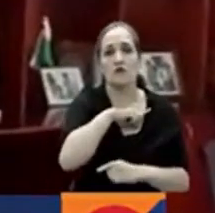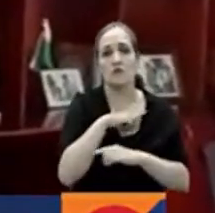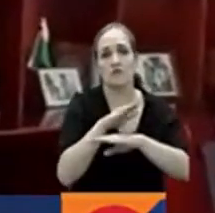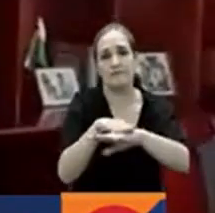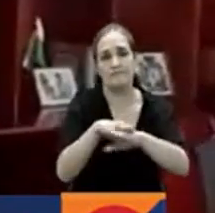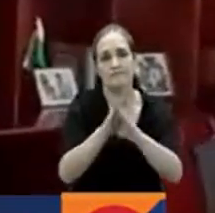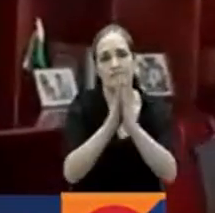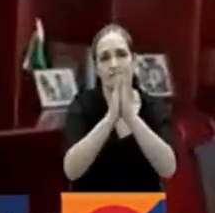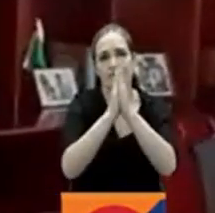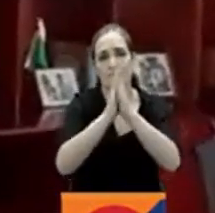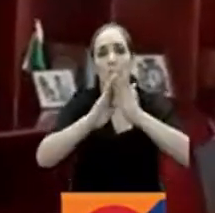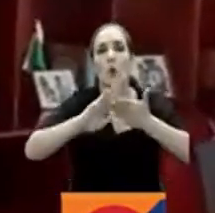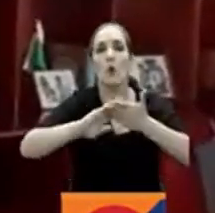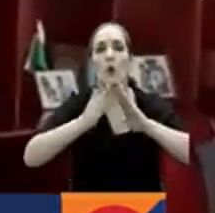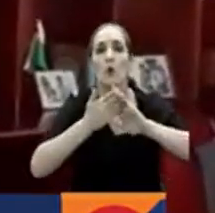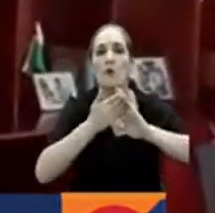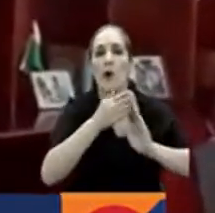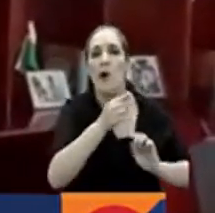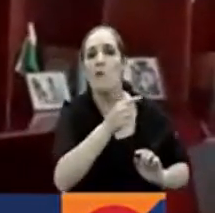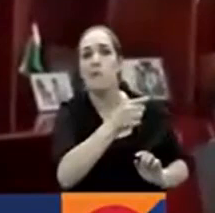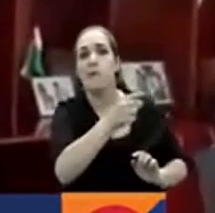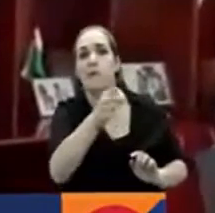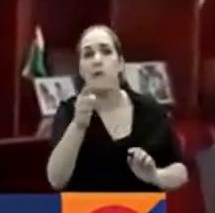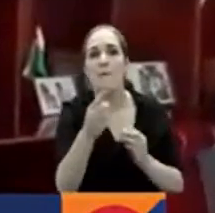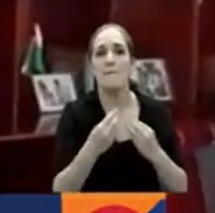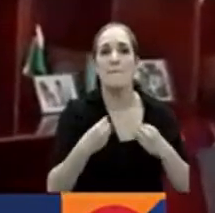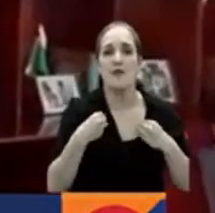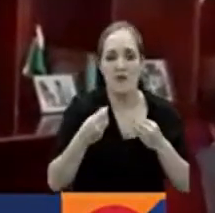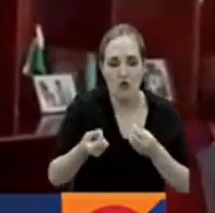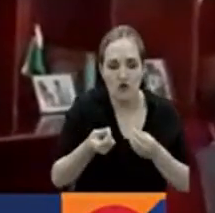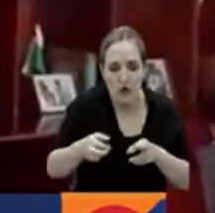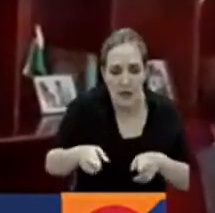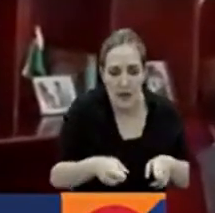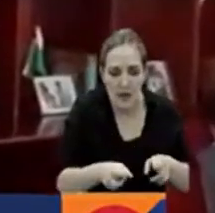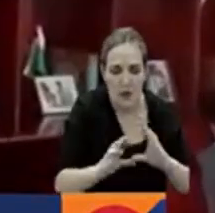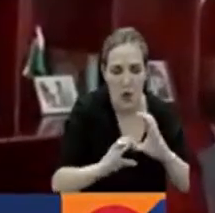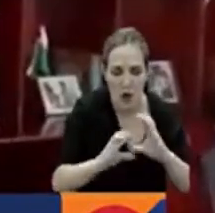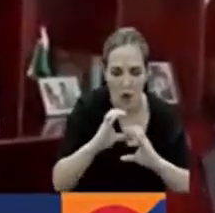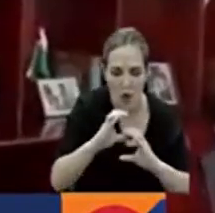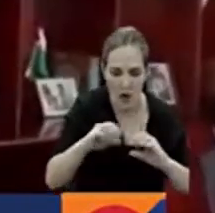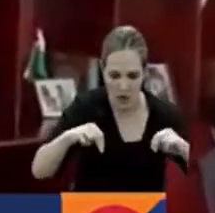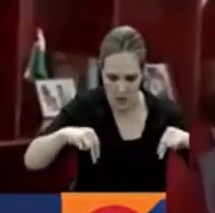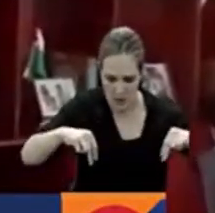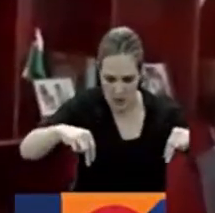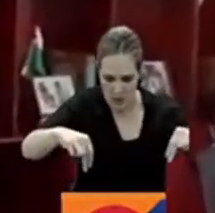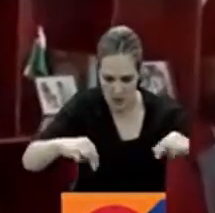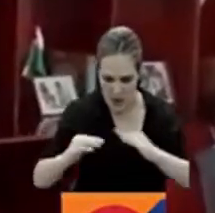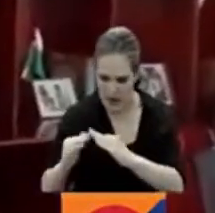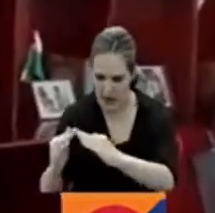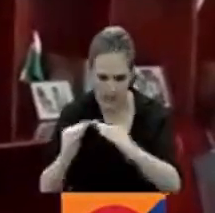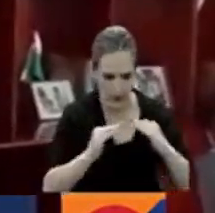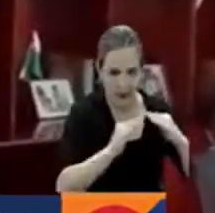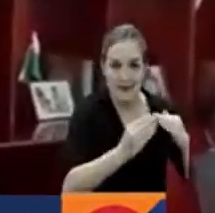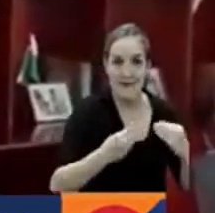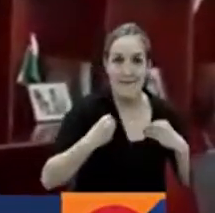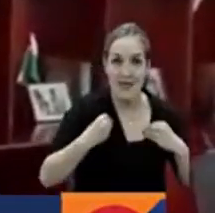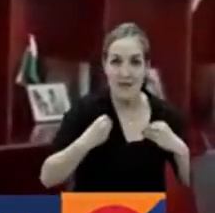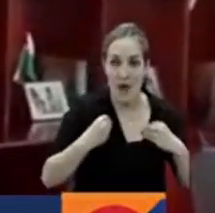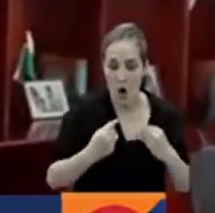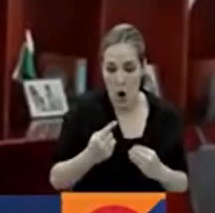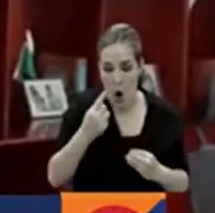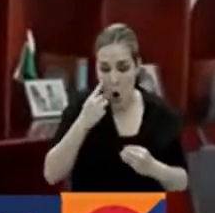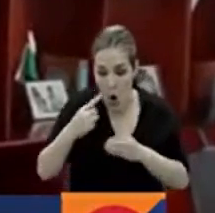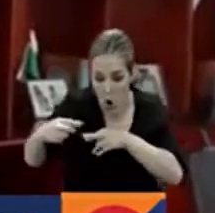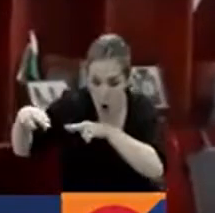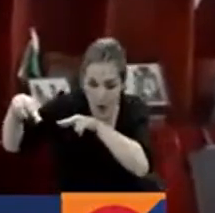a la comunidad que está sobre el margen del río Cauca y que precisamente se encuentra cerca de la desembocadura del